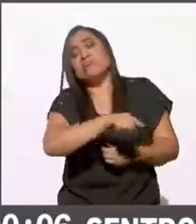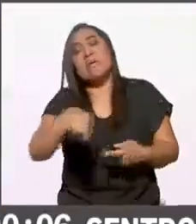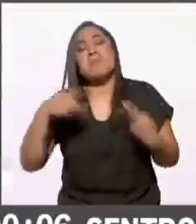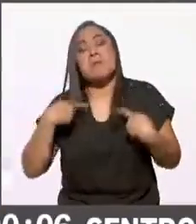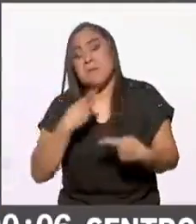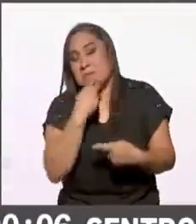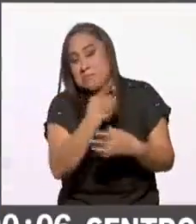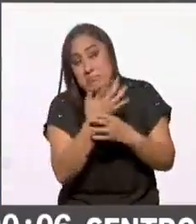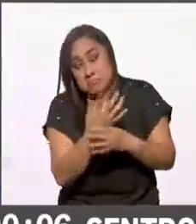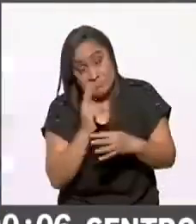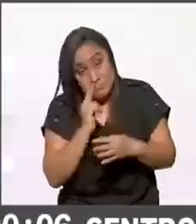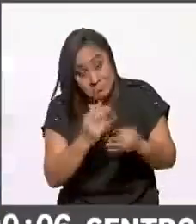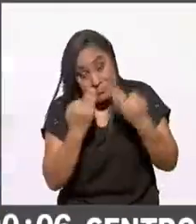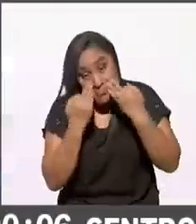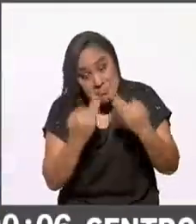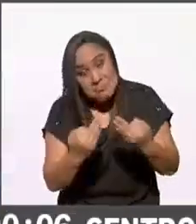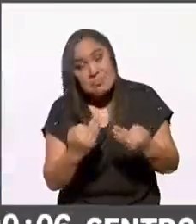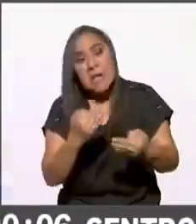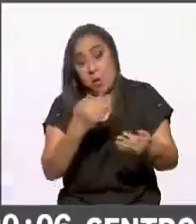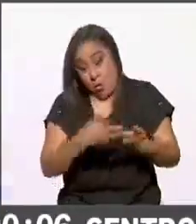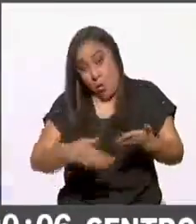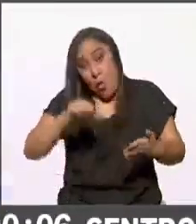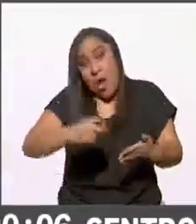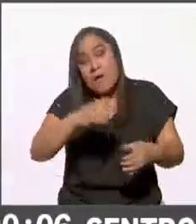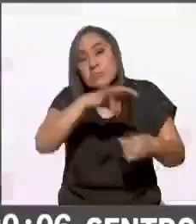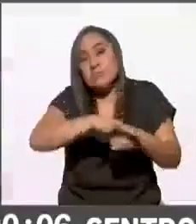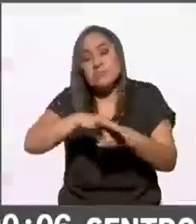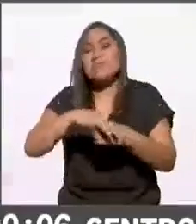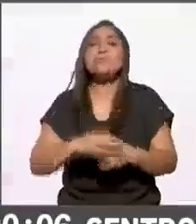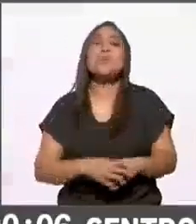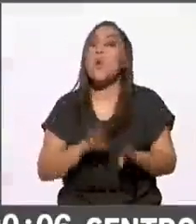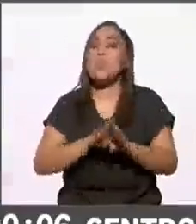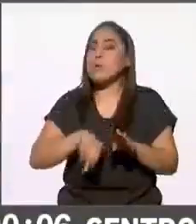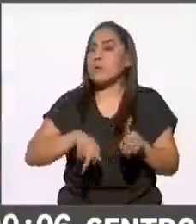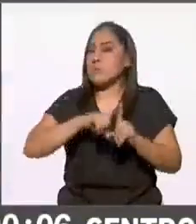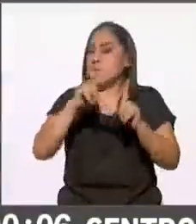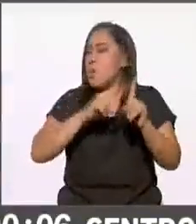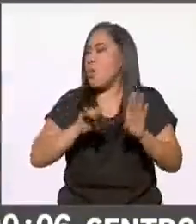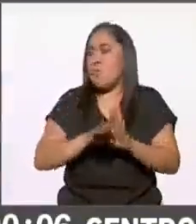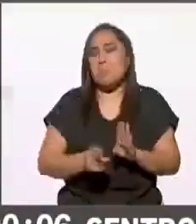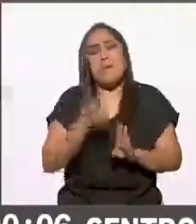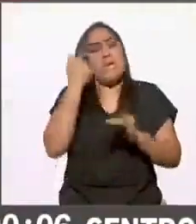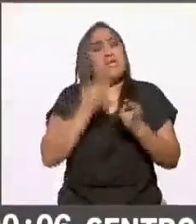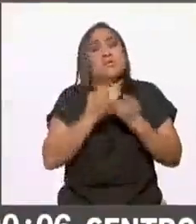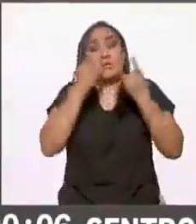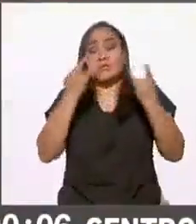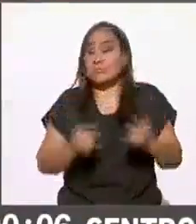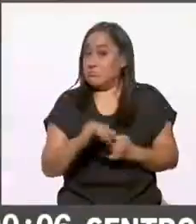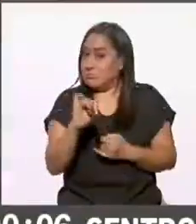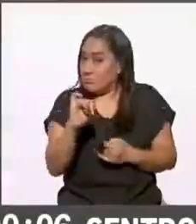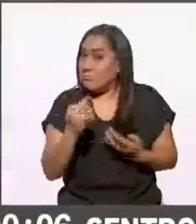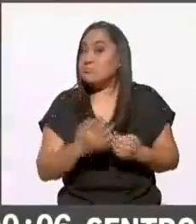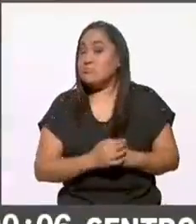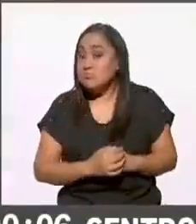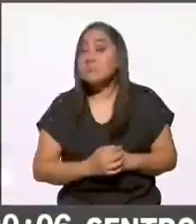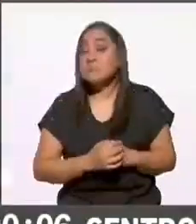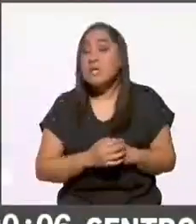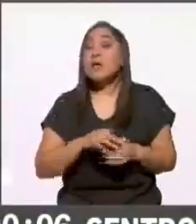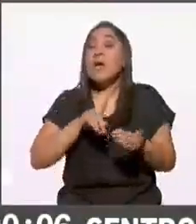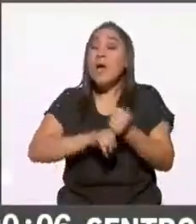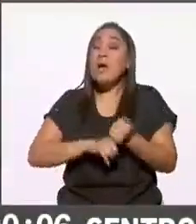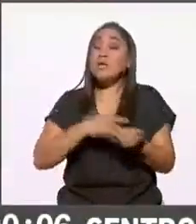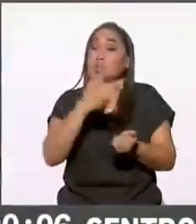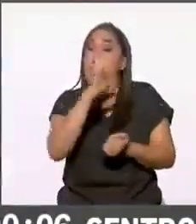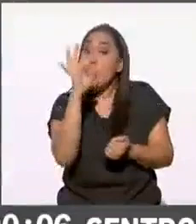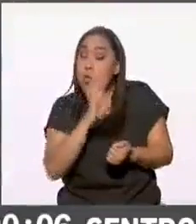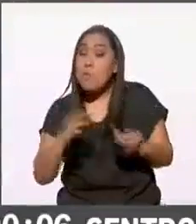reflejado en las urnas el día de hoy histórico para el país pues histórico para el país oigan más desde la mitad de la población salía a votar en contextos de